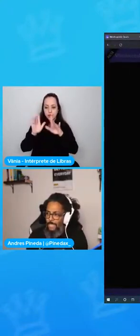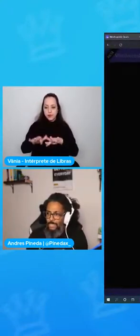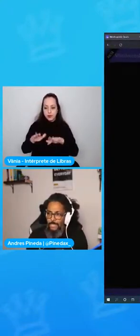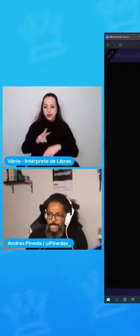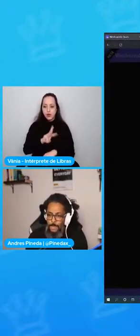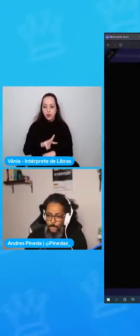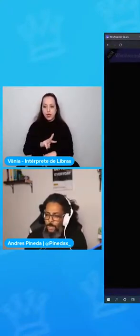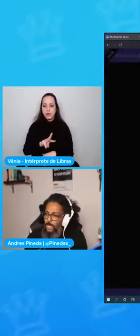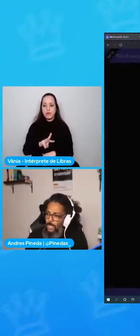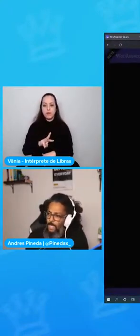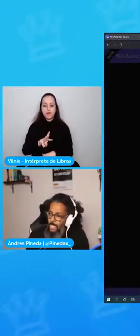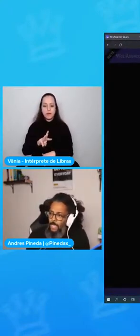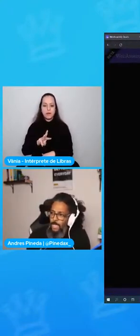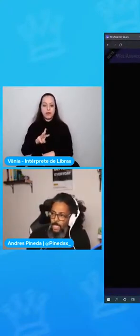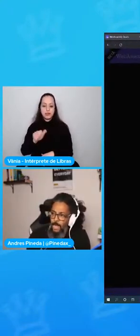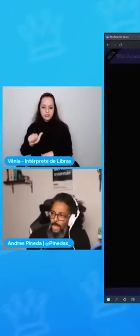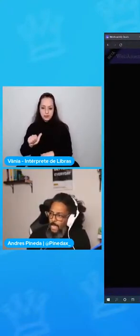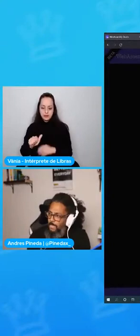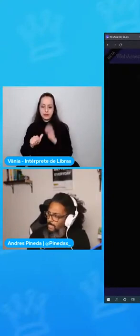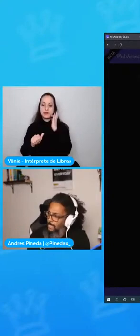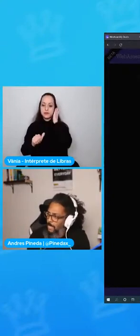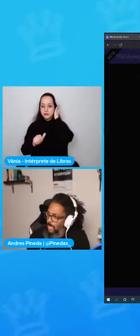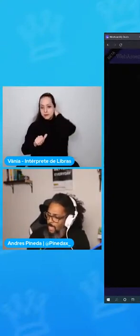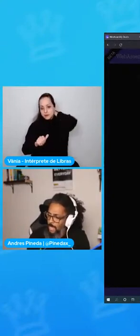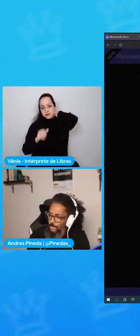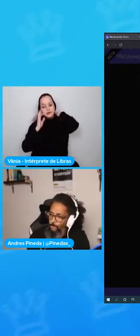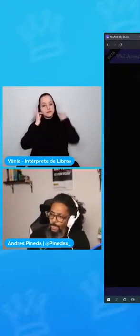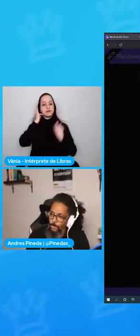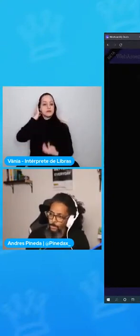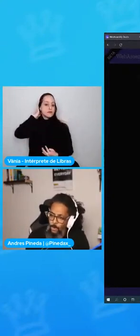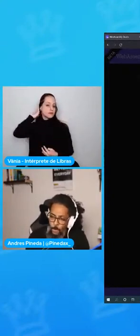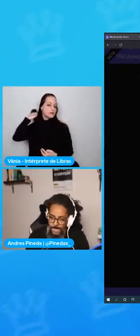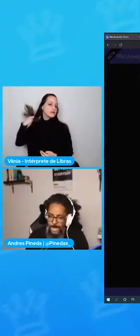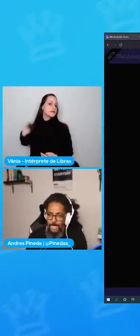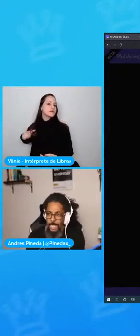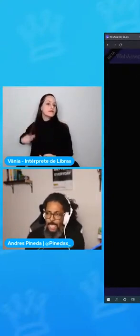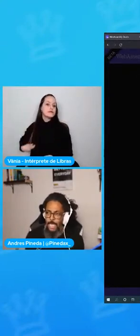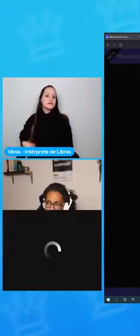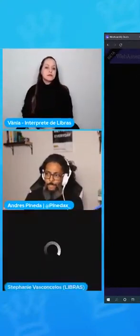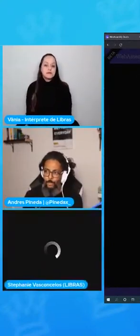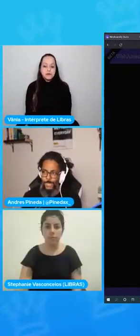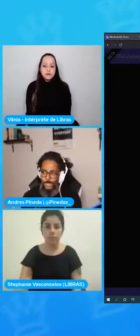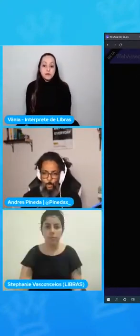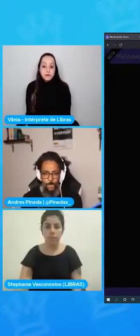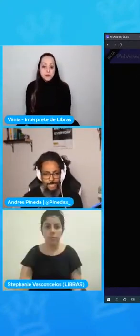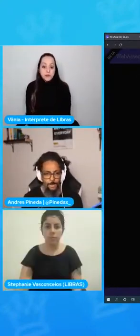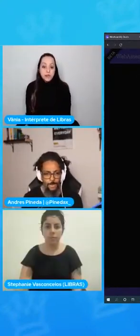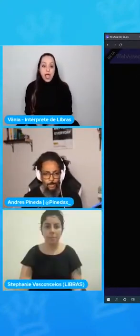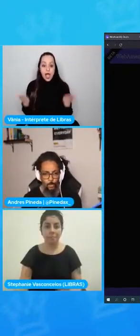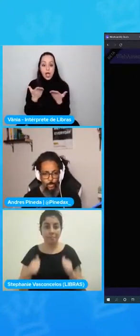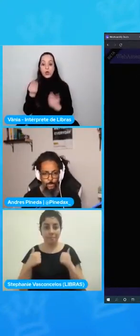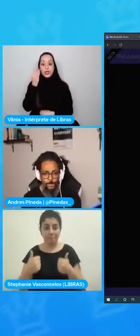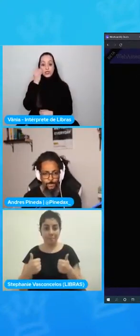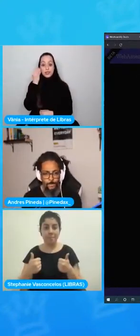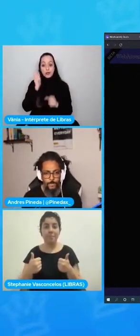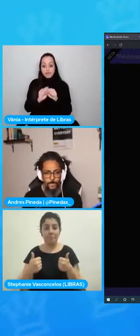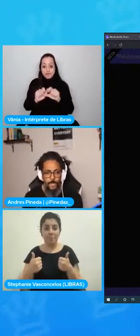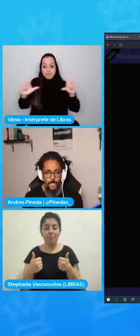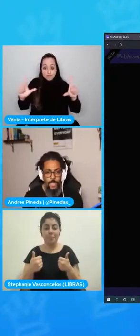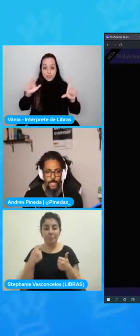pantalla y trataré de poner la fuente un poco más grande. Esto es WebAssembly Studio.